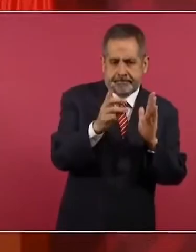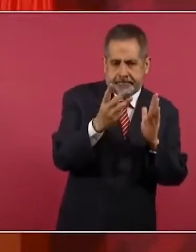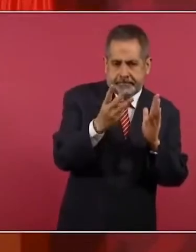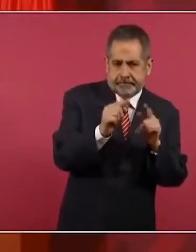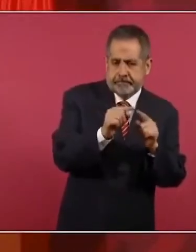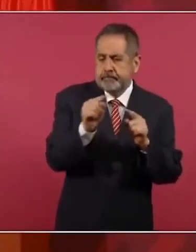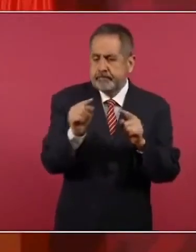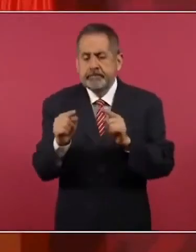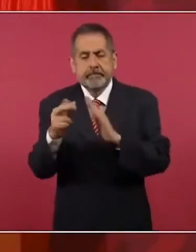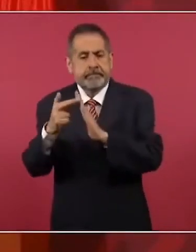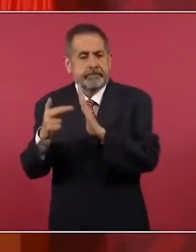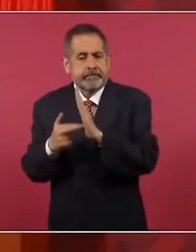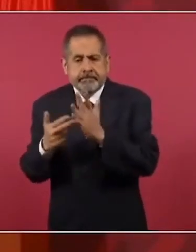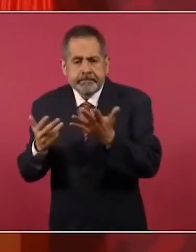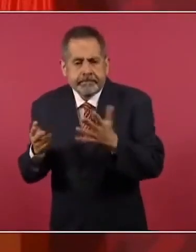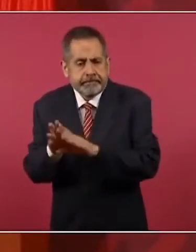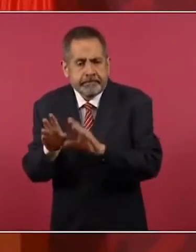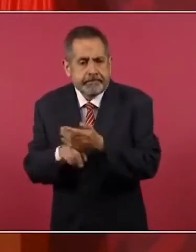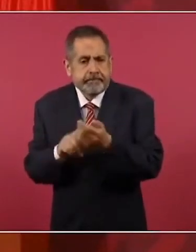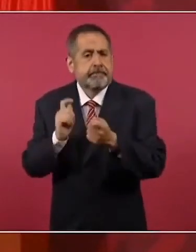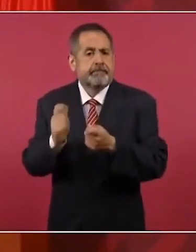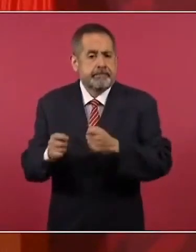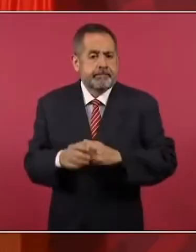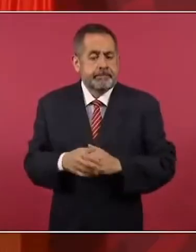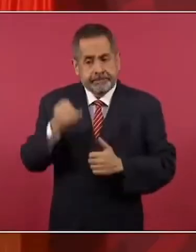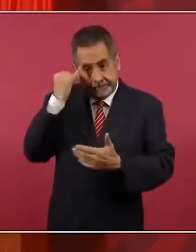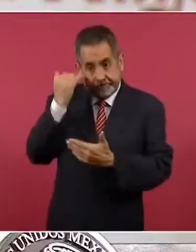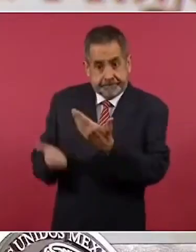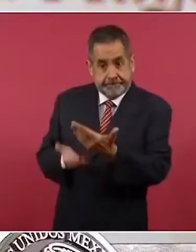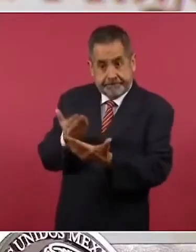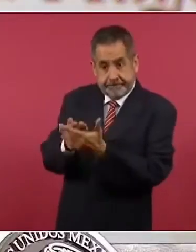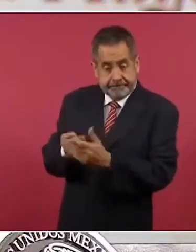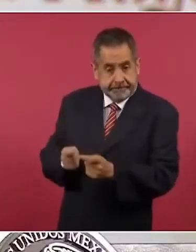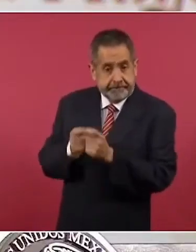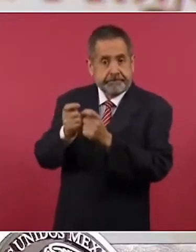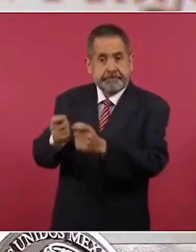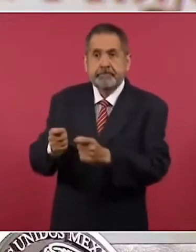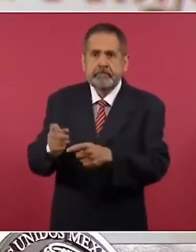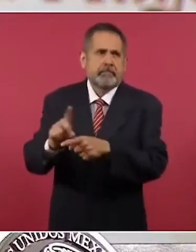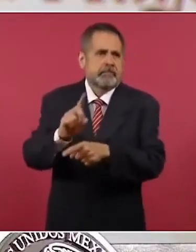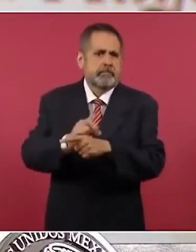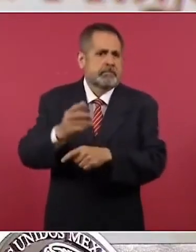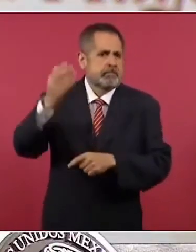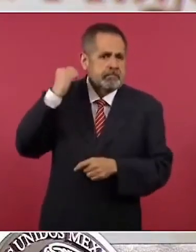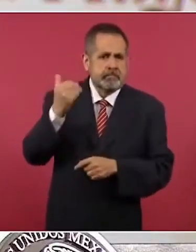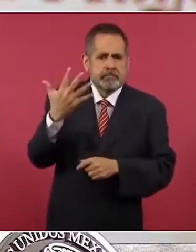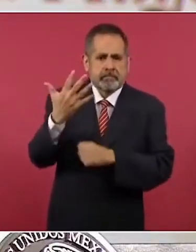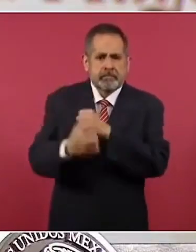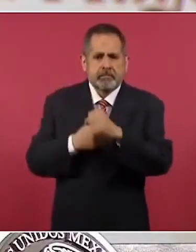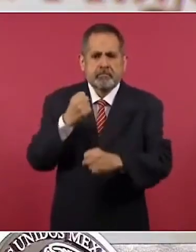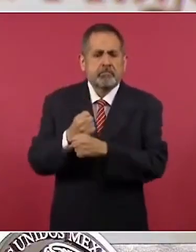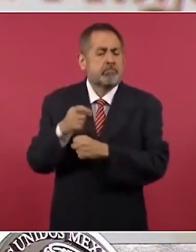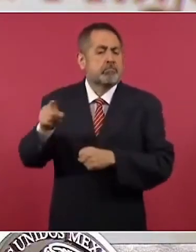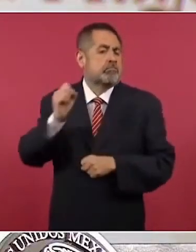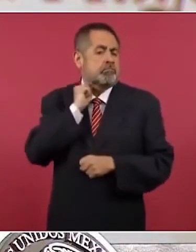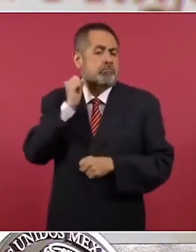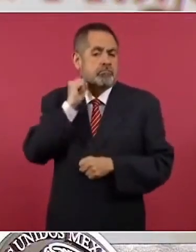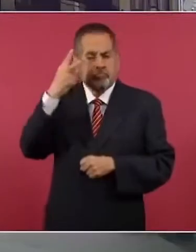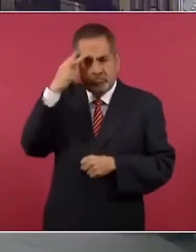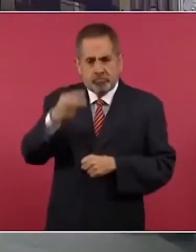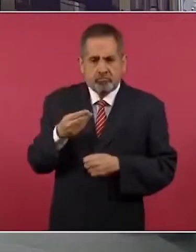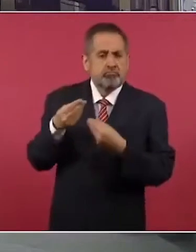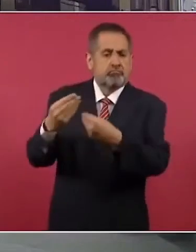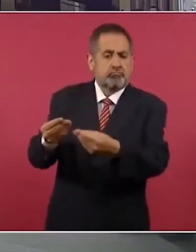33 constitucional. Esa iniciativa se presentó desde hace cinco años en el Senado de la República.